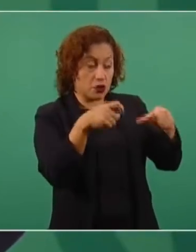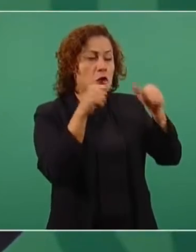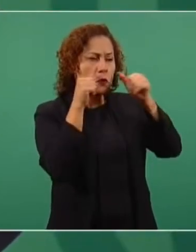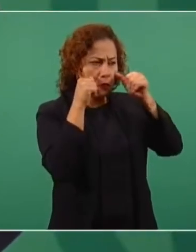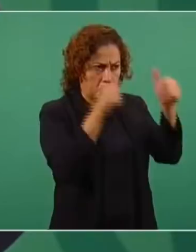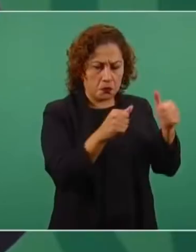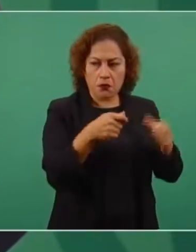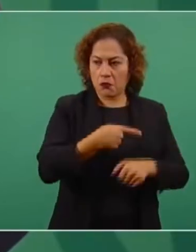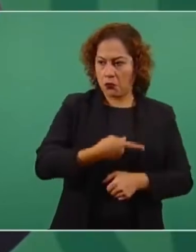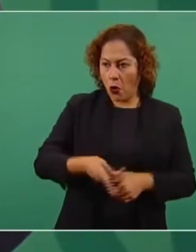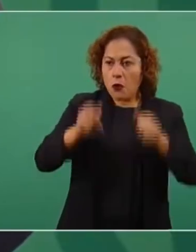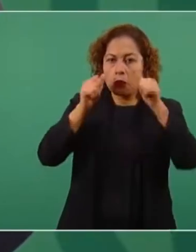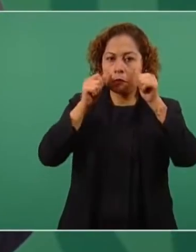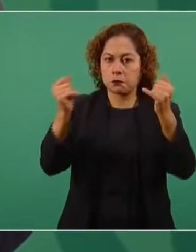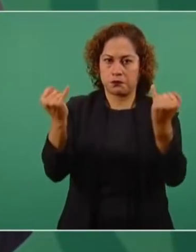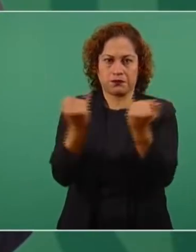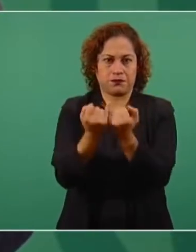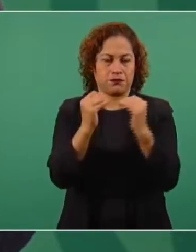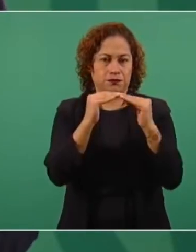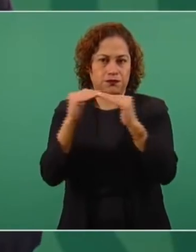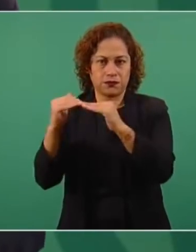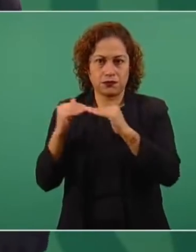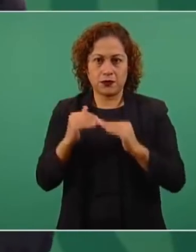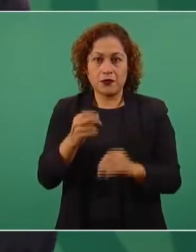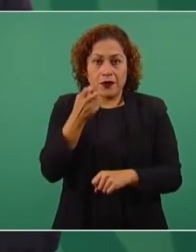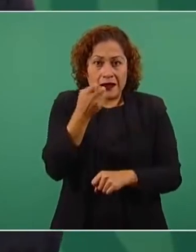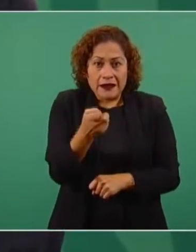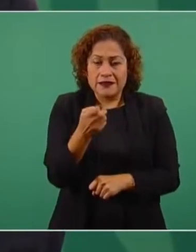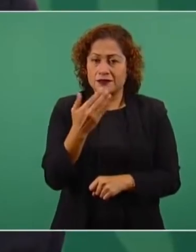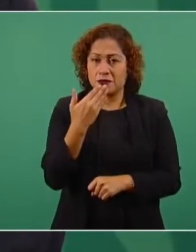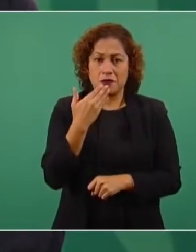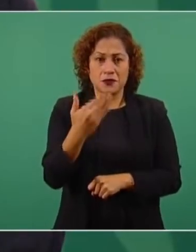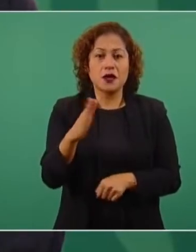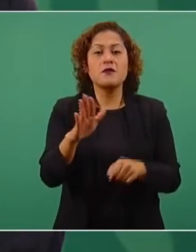y que esto nos conviene porque esto es paz social.